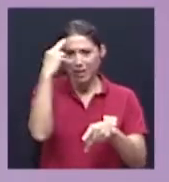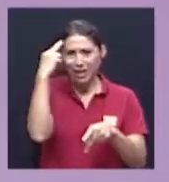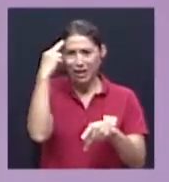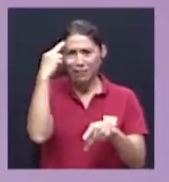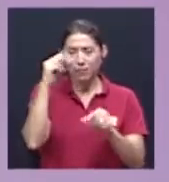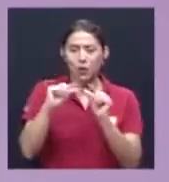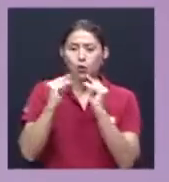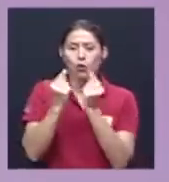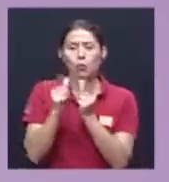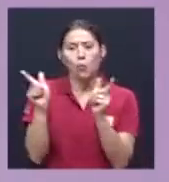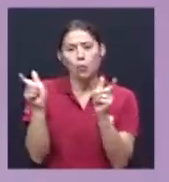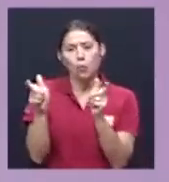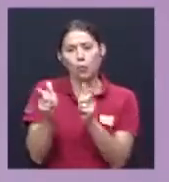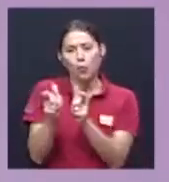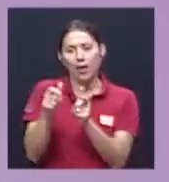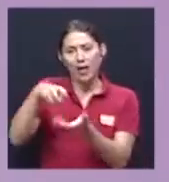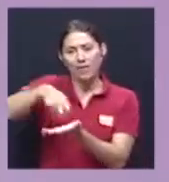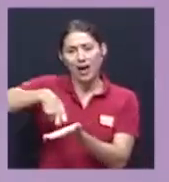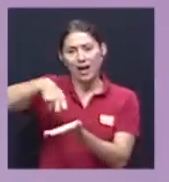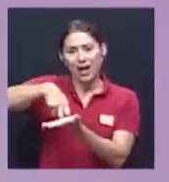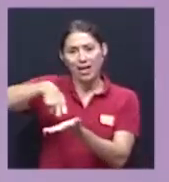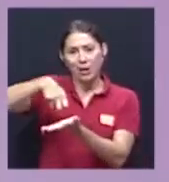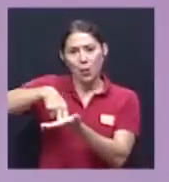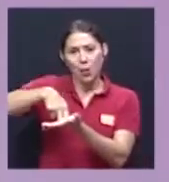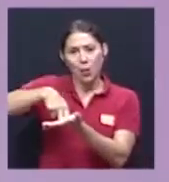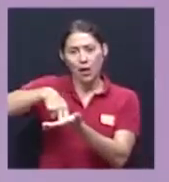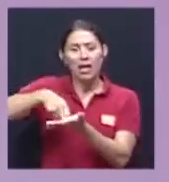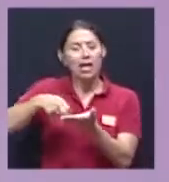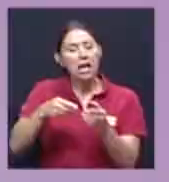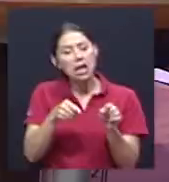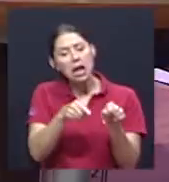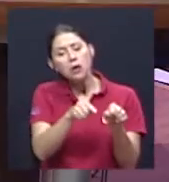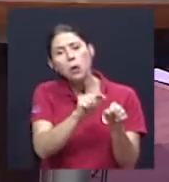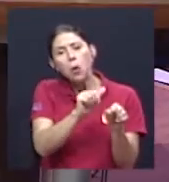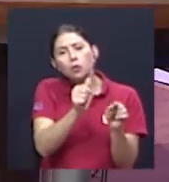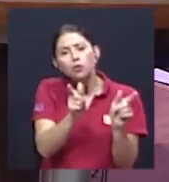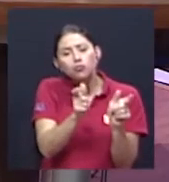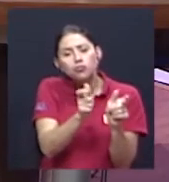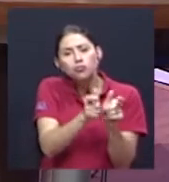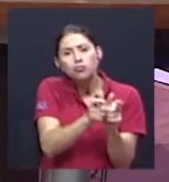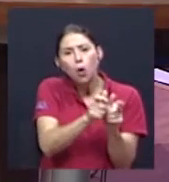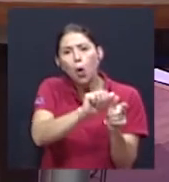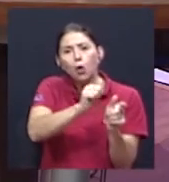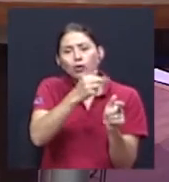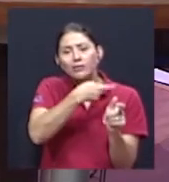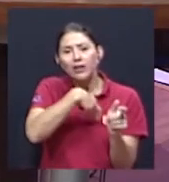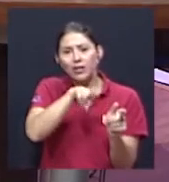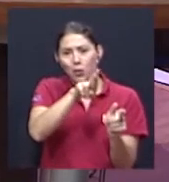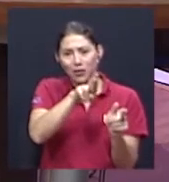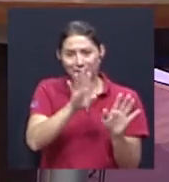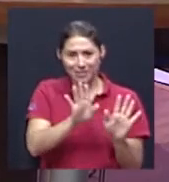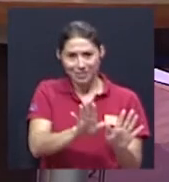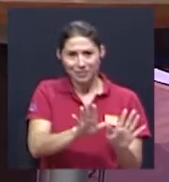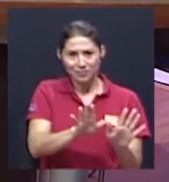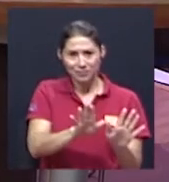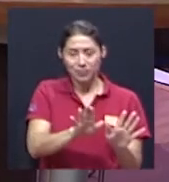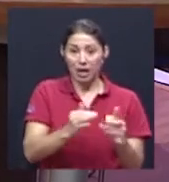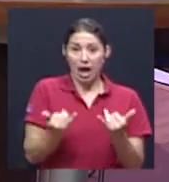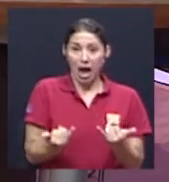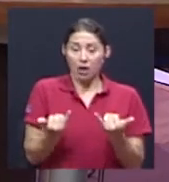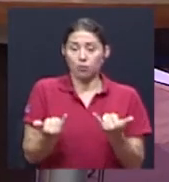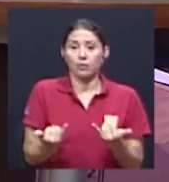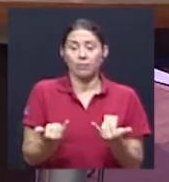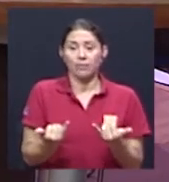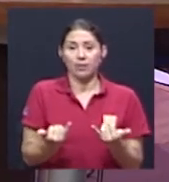evangélico y tal vez un puntito por ahí, ¿verdad?, de otras religiones. Hoy día, además, el estudio